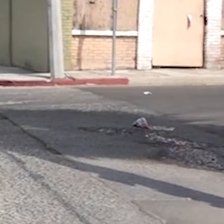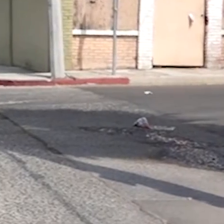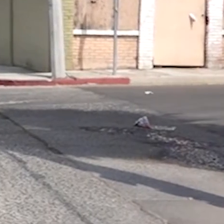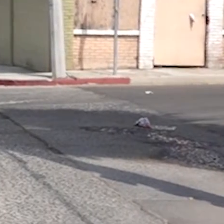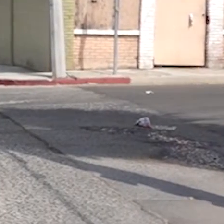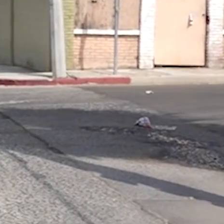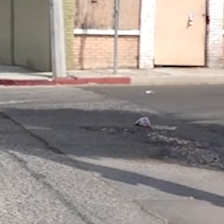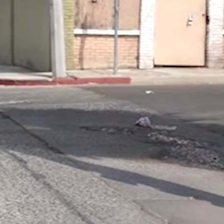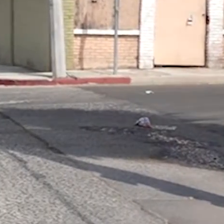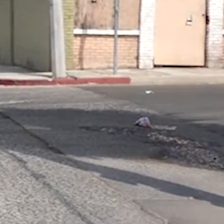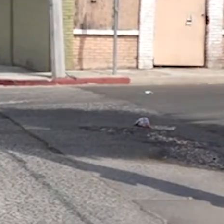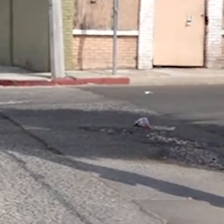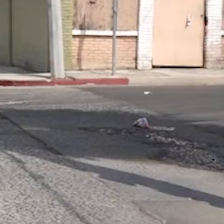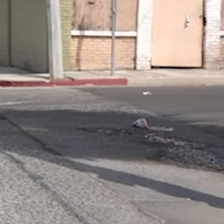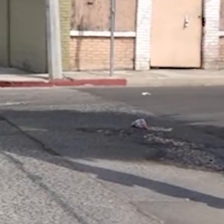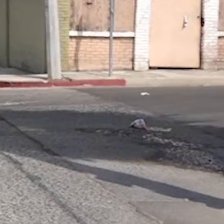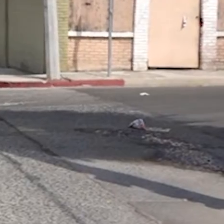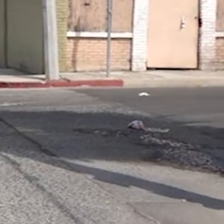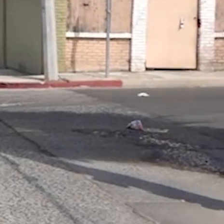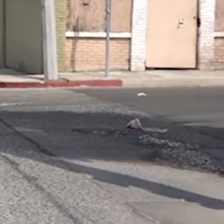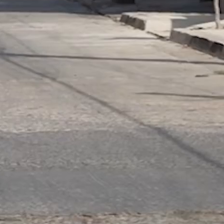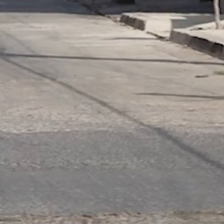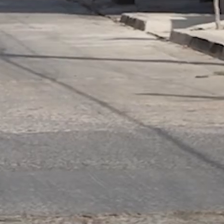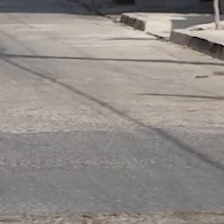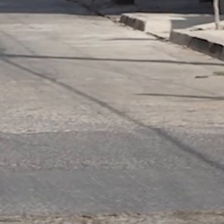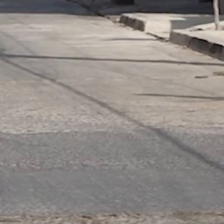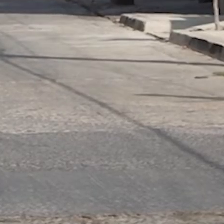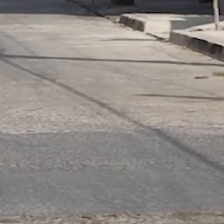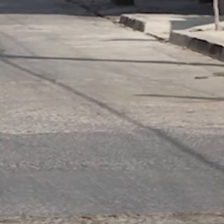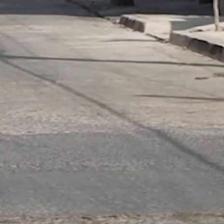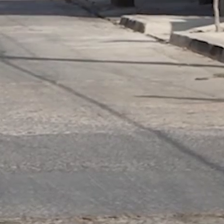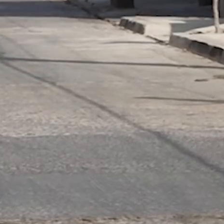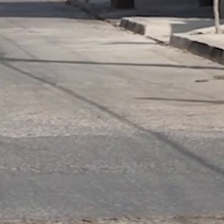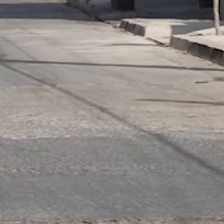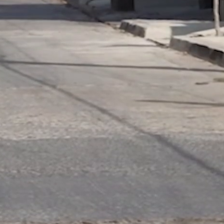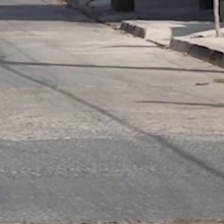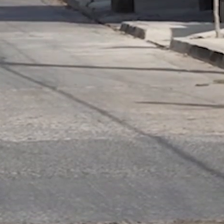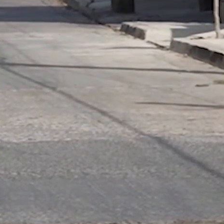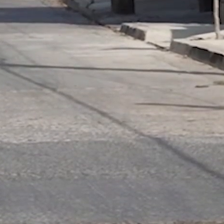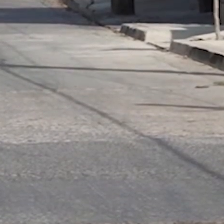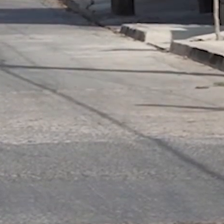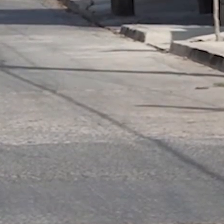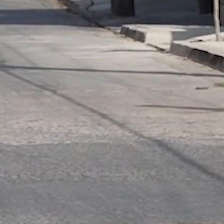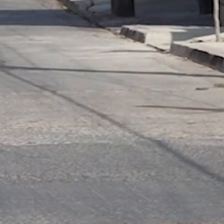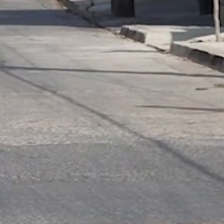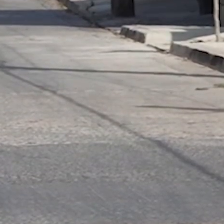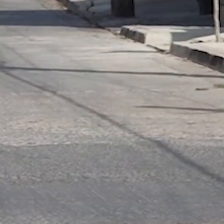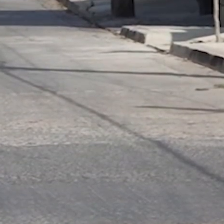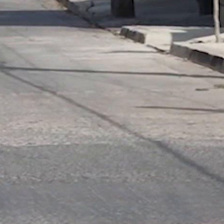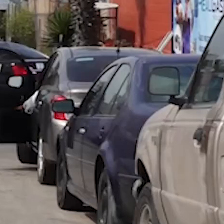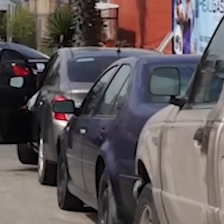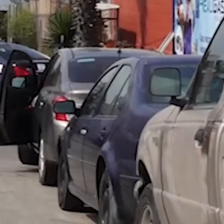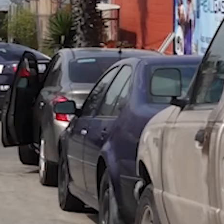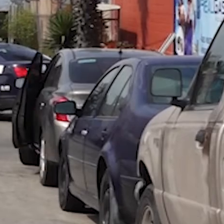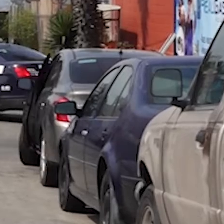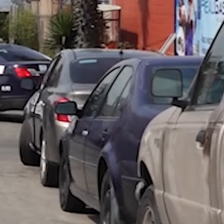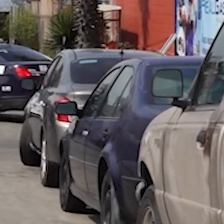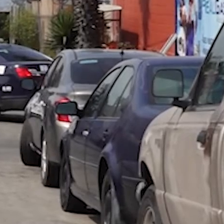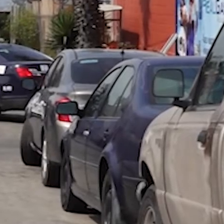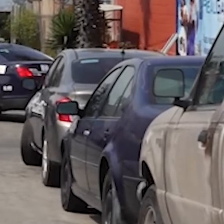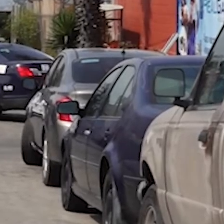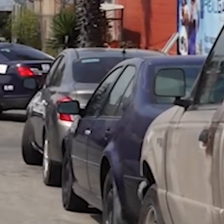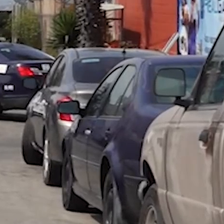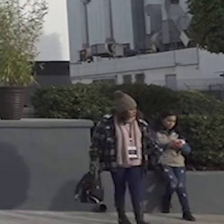tiene contabilizado 2.568 homicidios dolosos, pese al refuerzo que en múltiples ocasiones tanto el presidente como la secretaria de